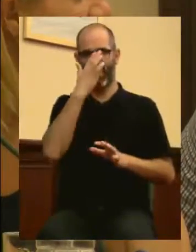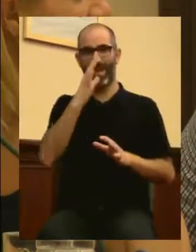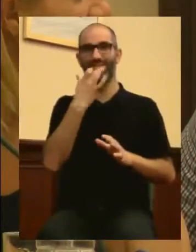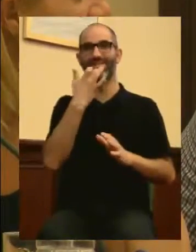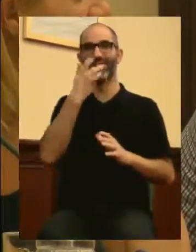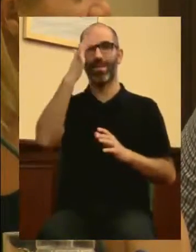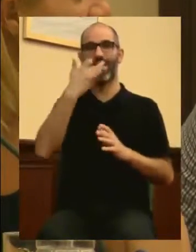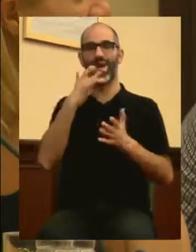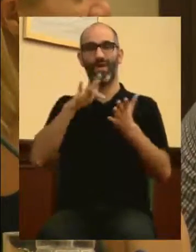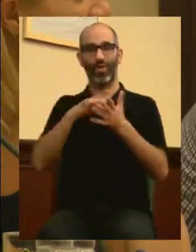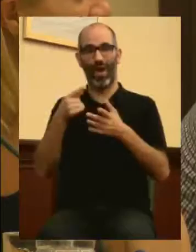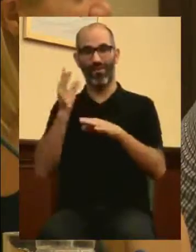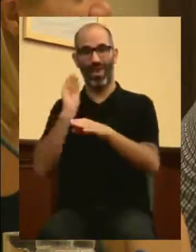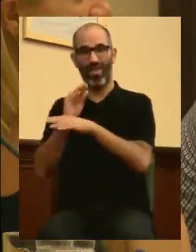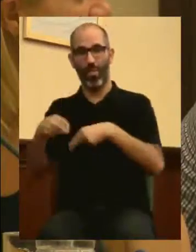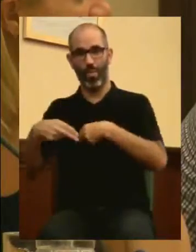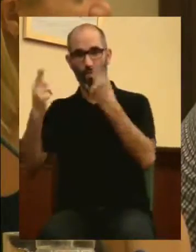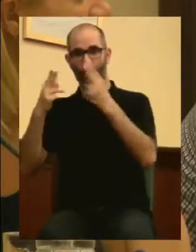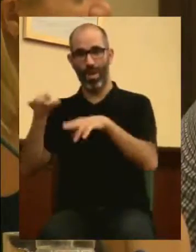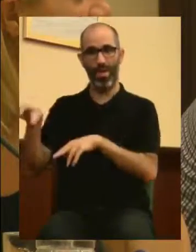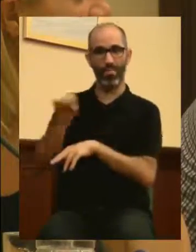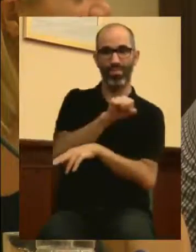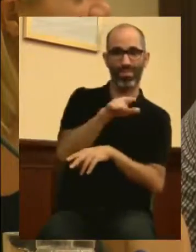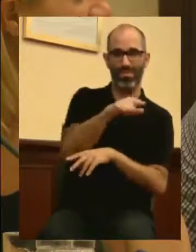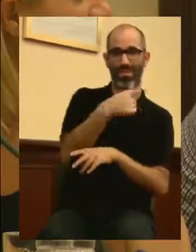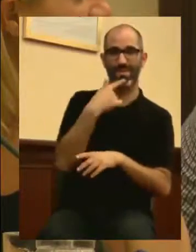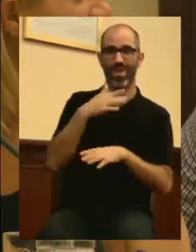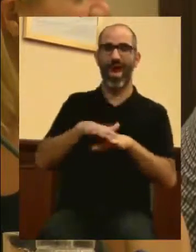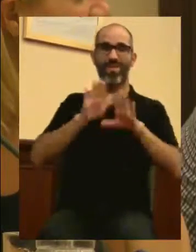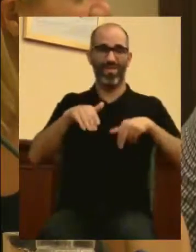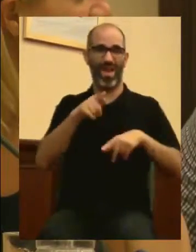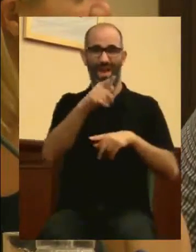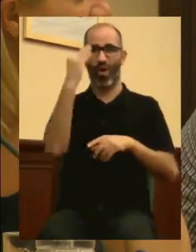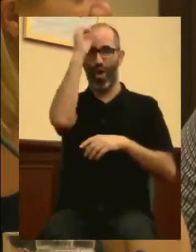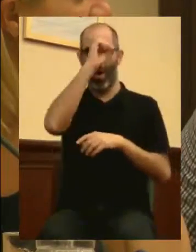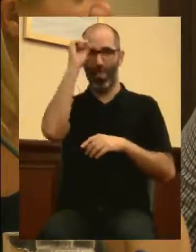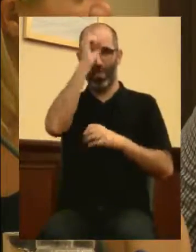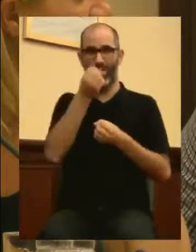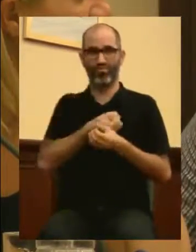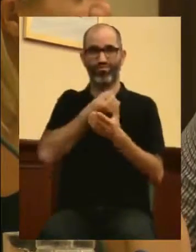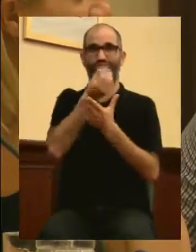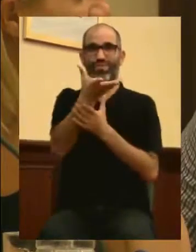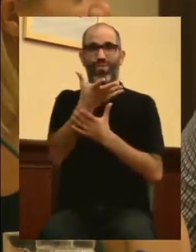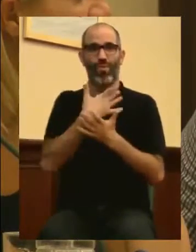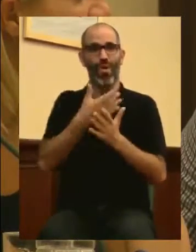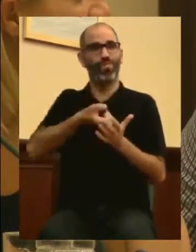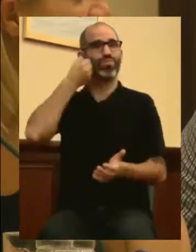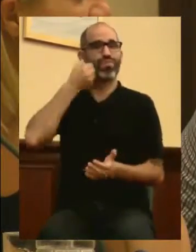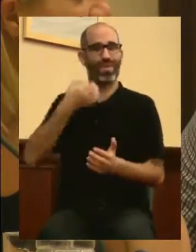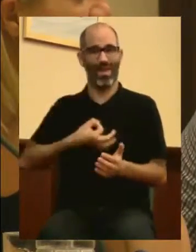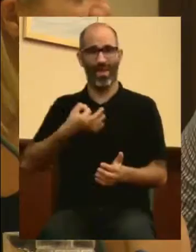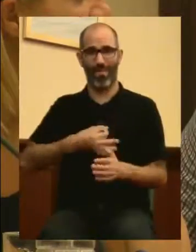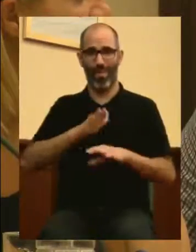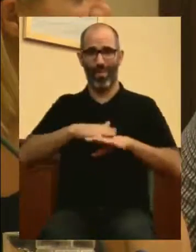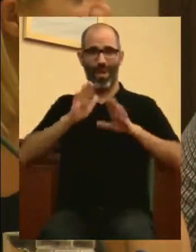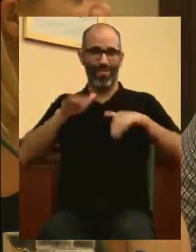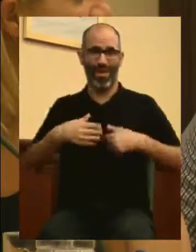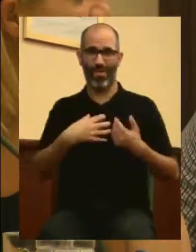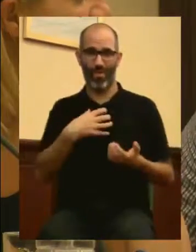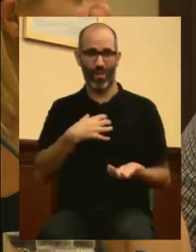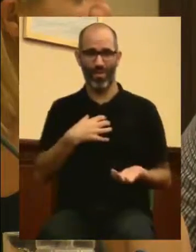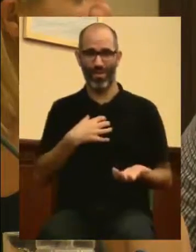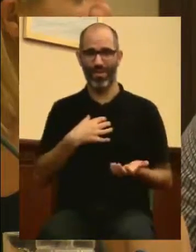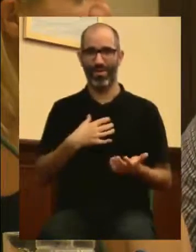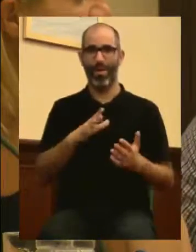financiación pública. Hay otros colectivos similares que no mantienen ese perfil combativo contra las injusticias. ¿Por qué?